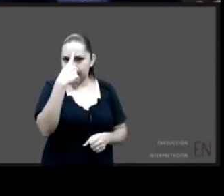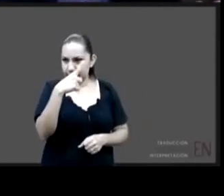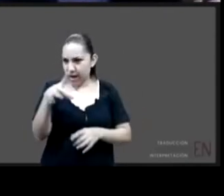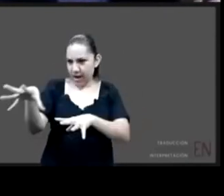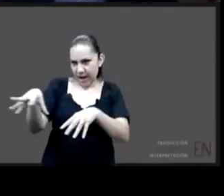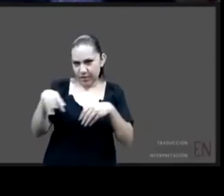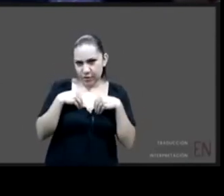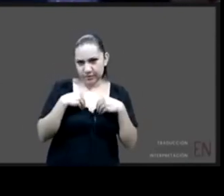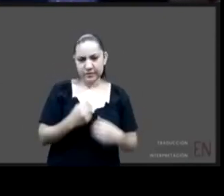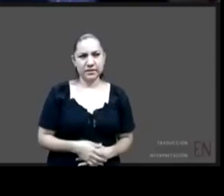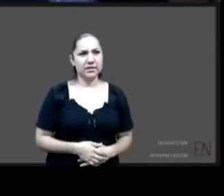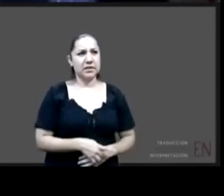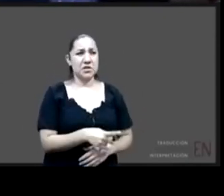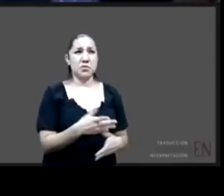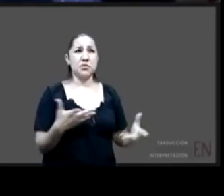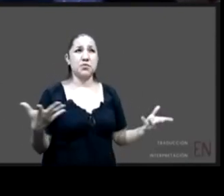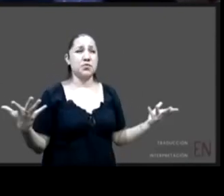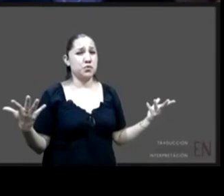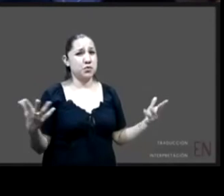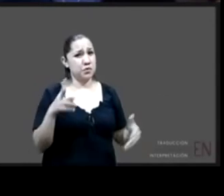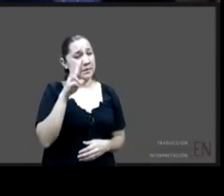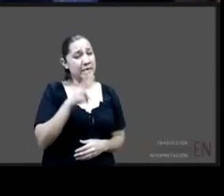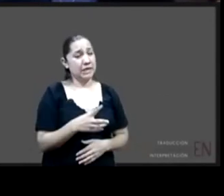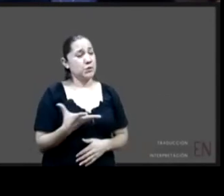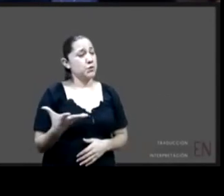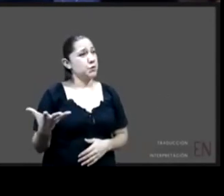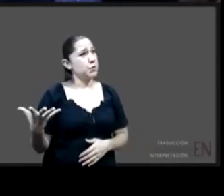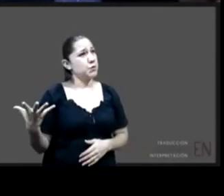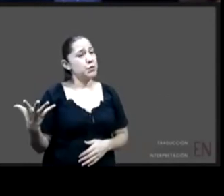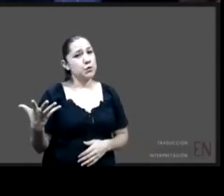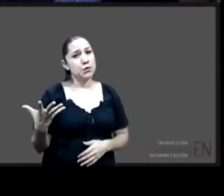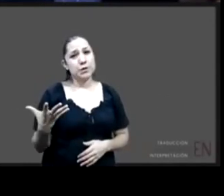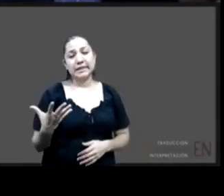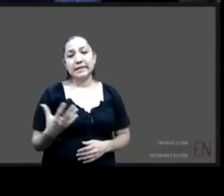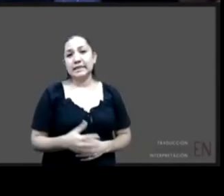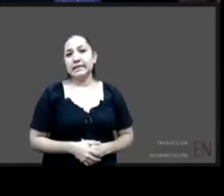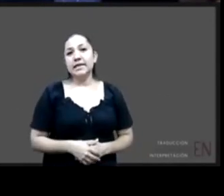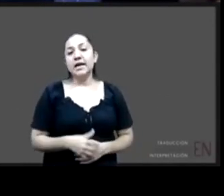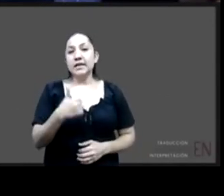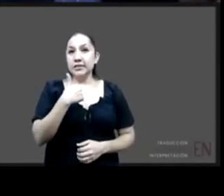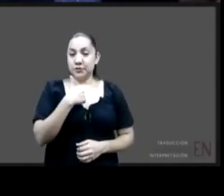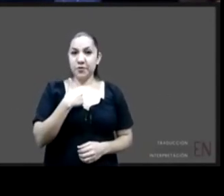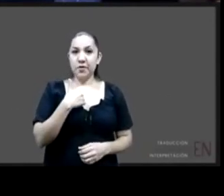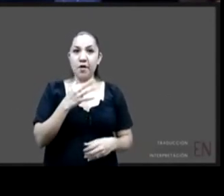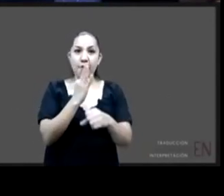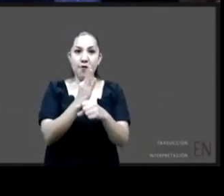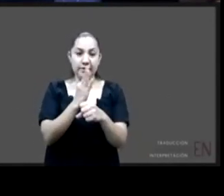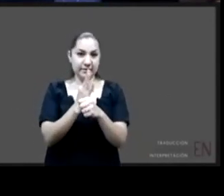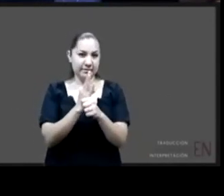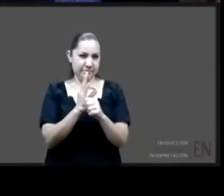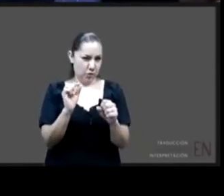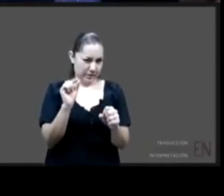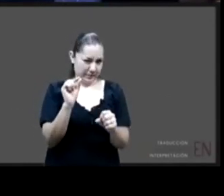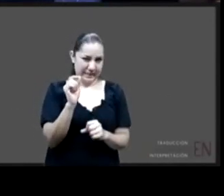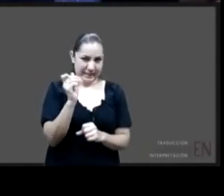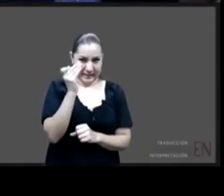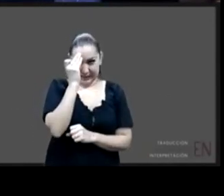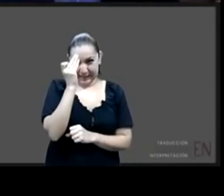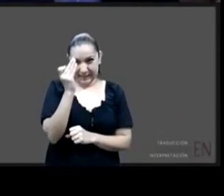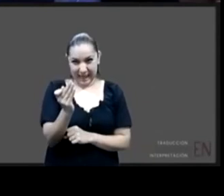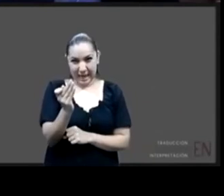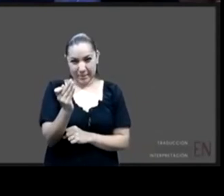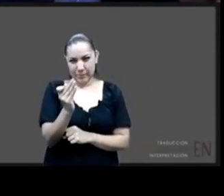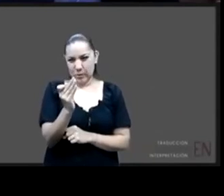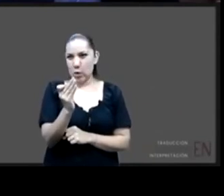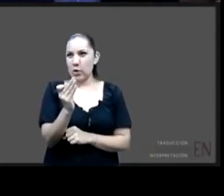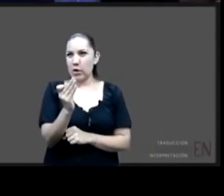panel así de uf bueno voy a problematizar aunque sea poquito el tiempo porque